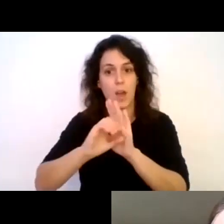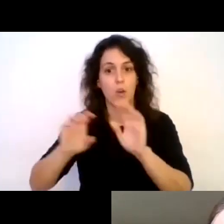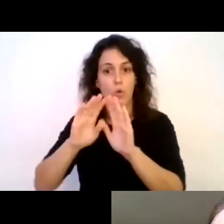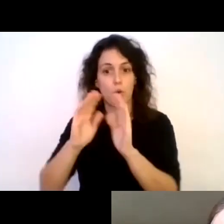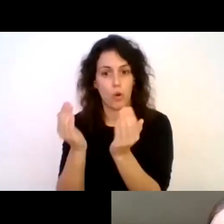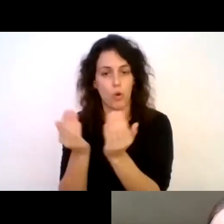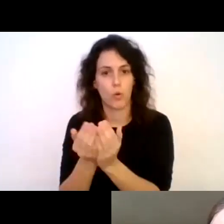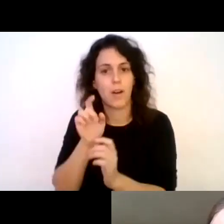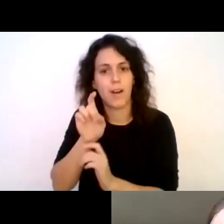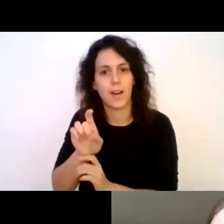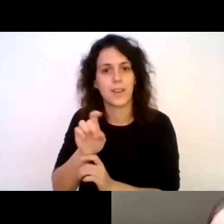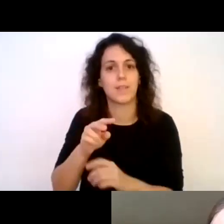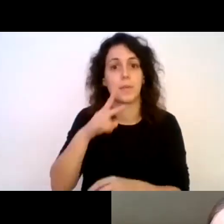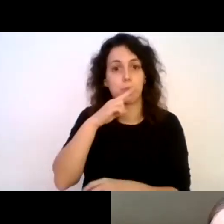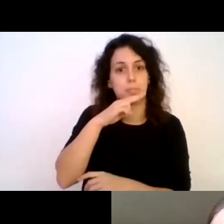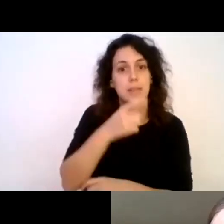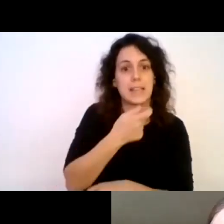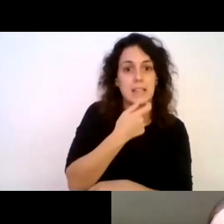utilizar en inglés o en español.